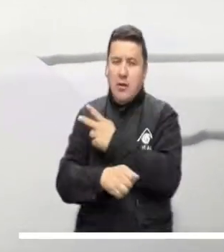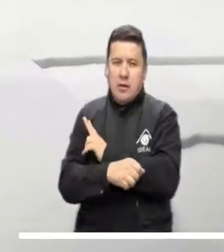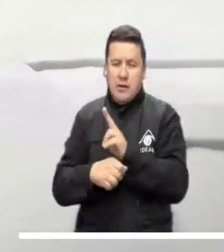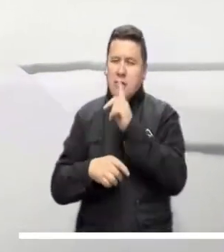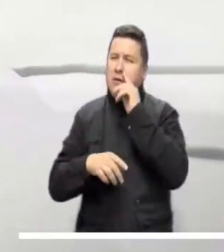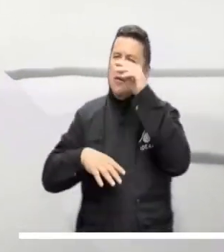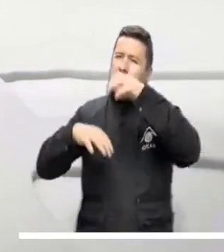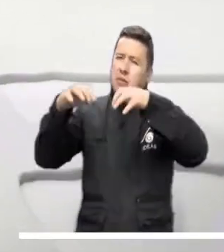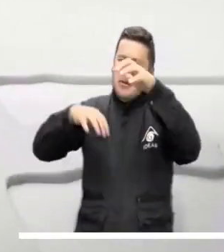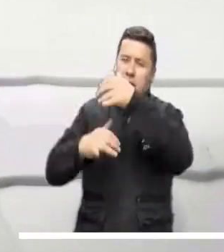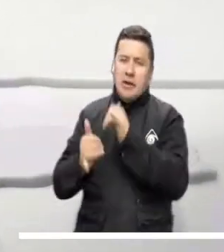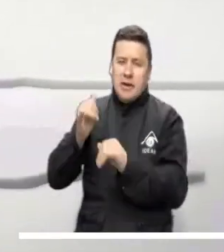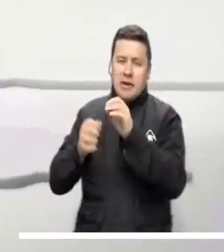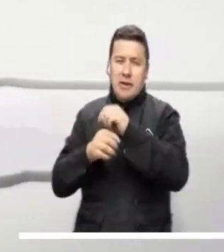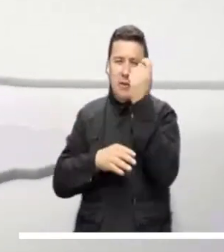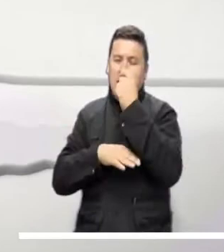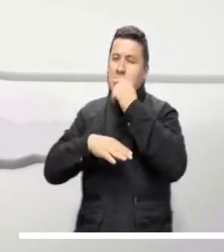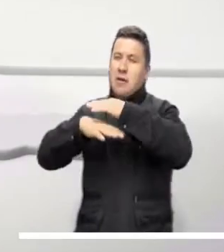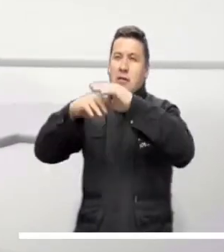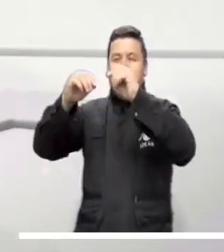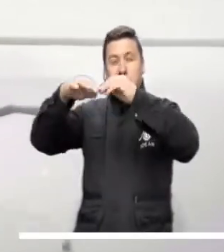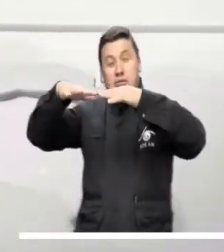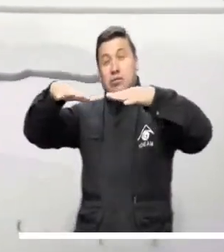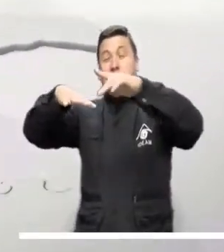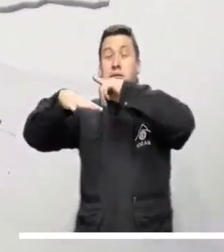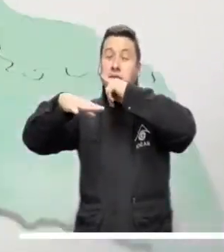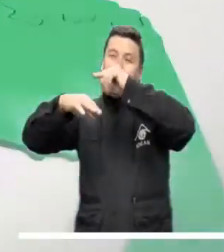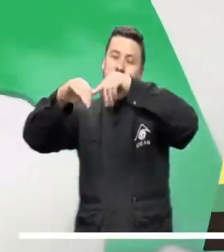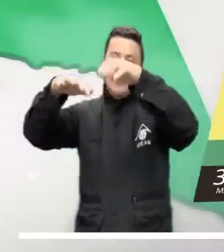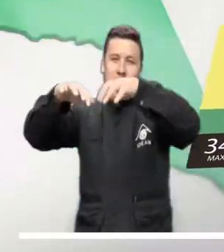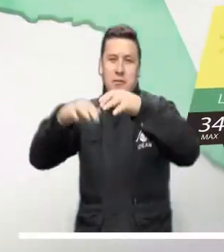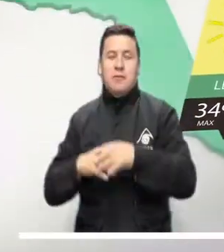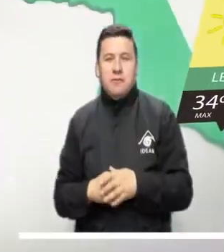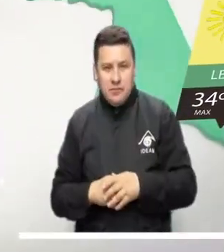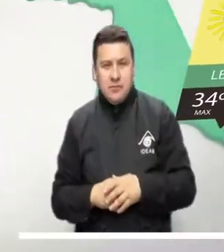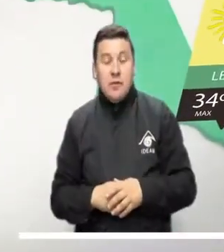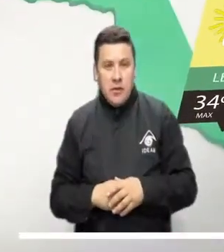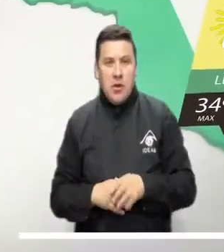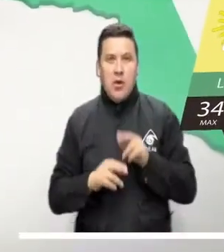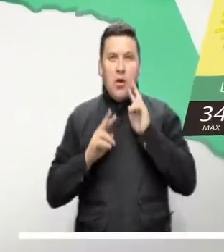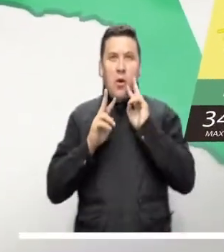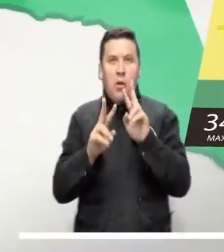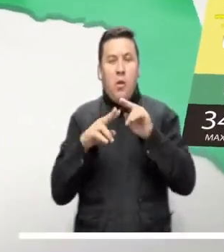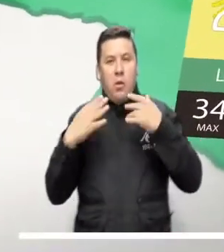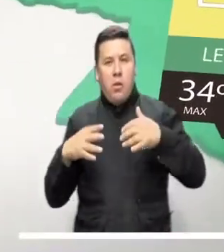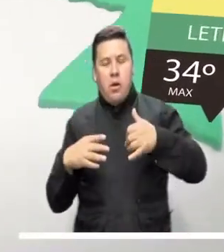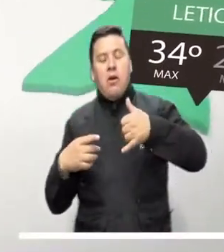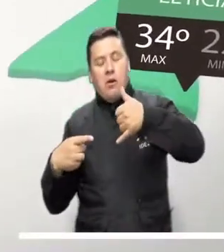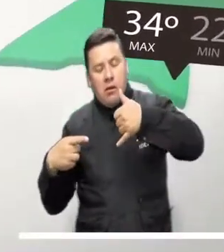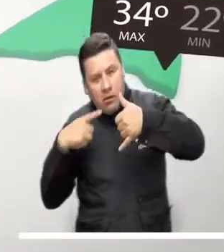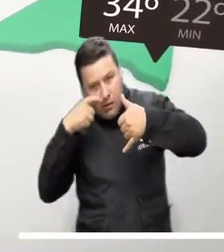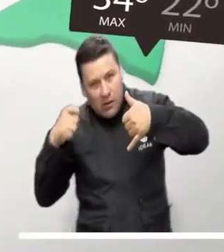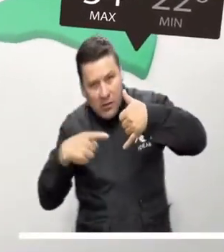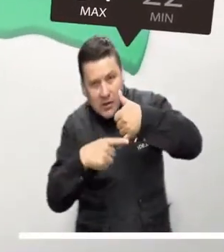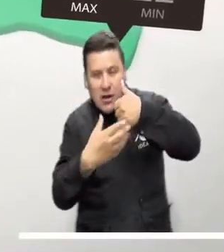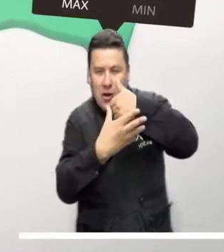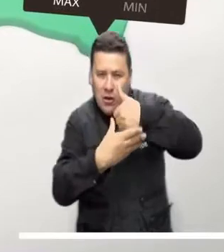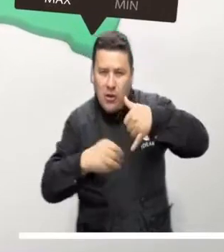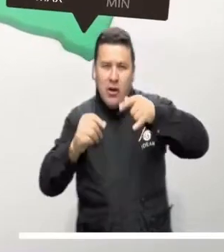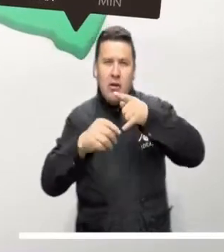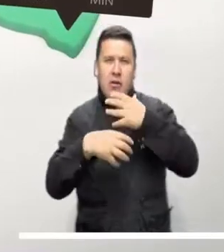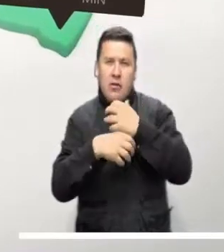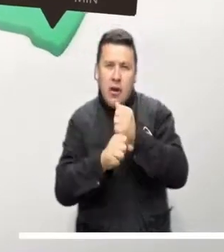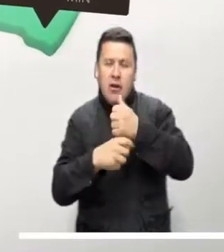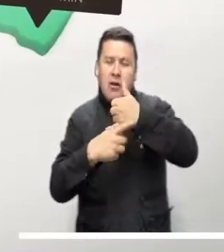sur de Casanare, occidente y centro del Mete y norte de Pichada. La Amazonía anticipa para la mañana condiciones nubladas y